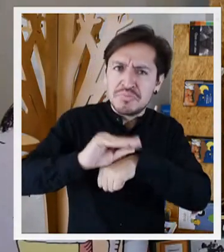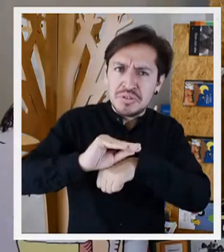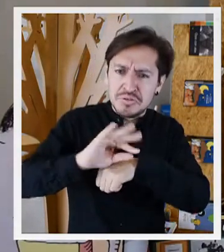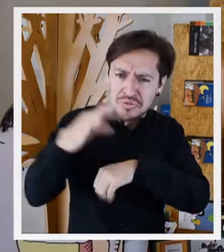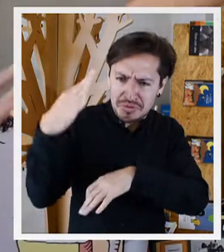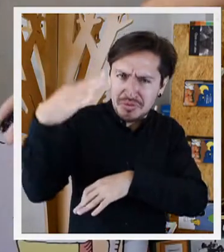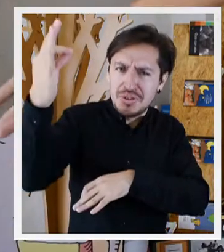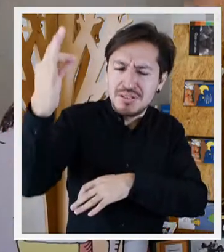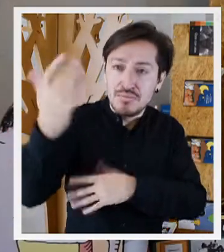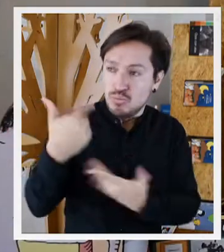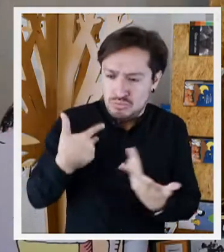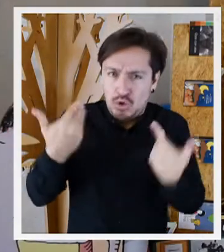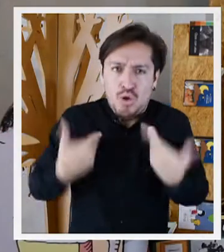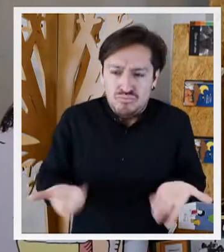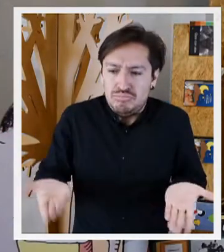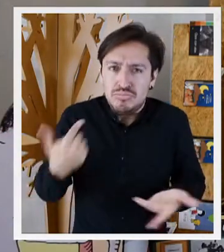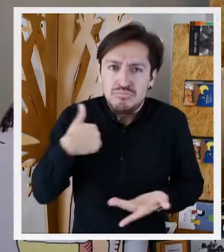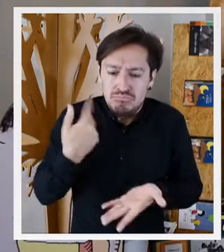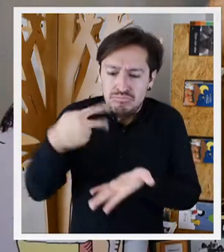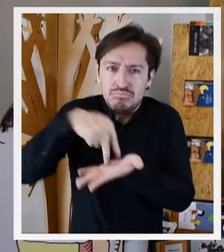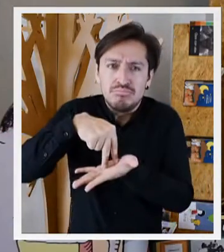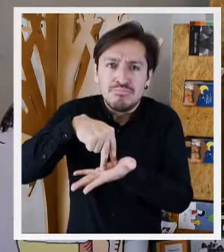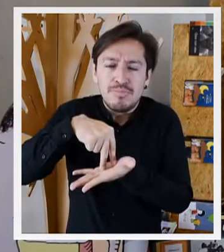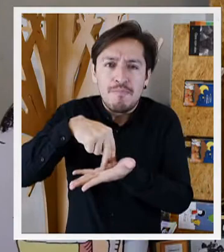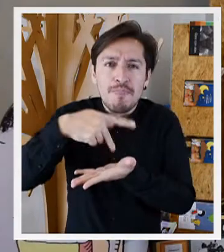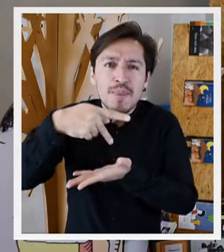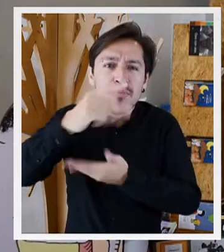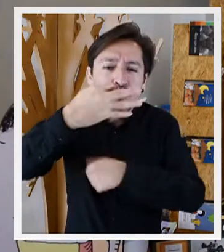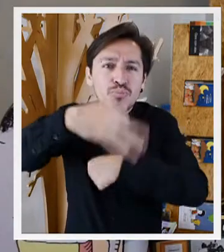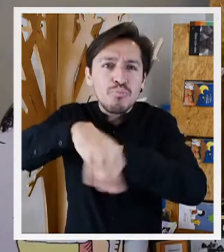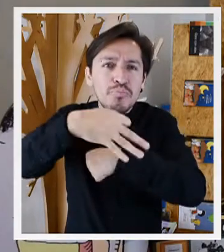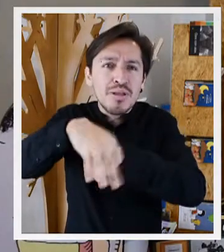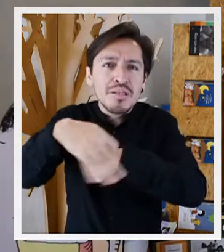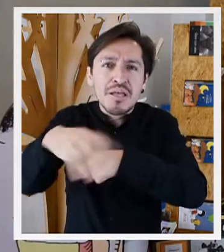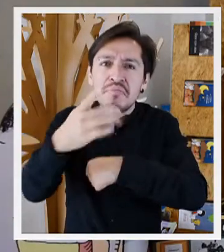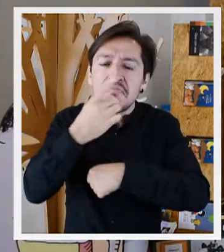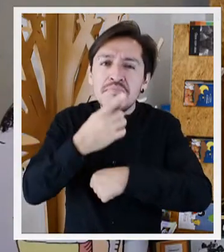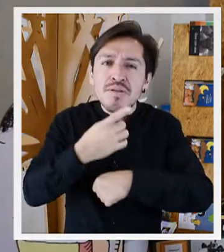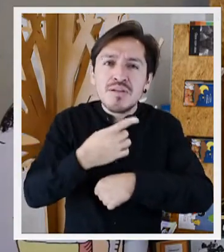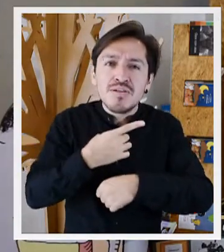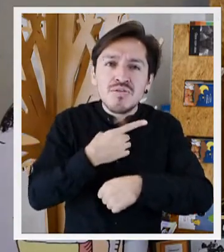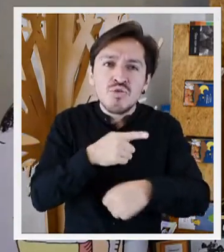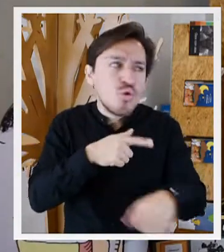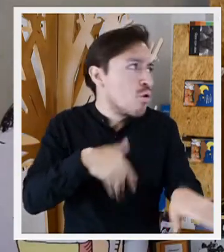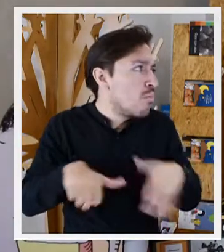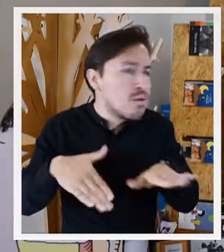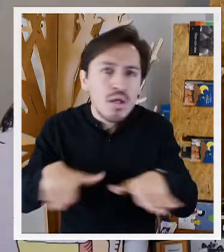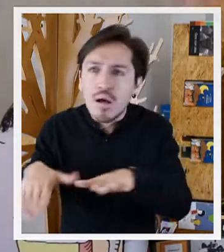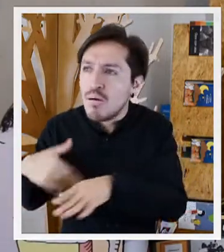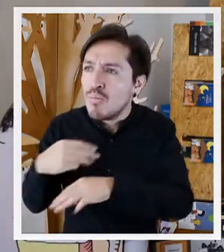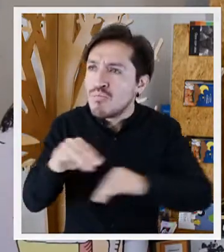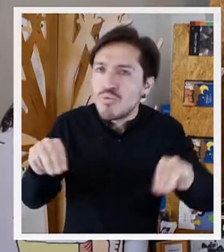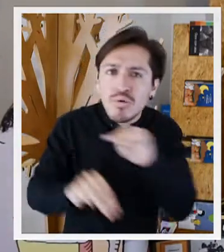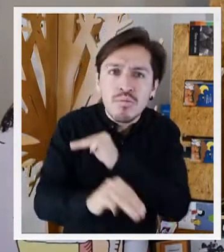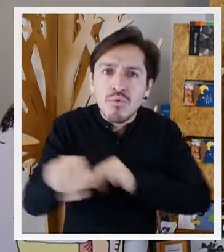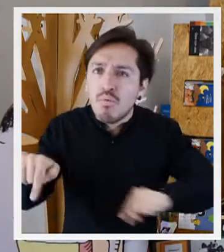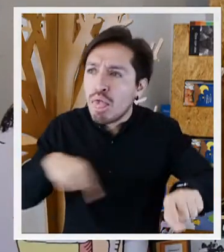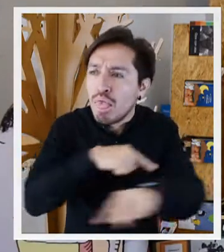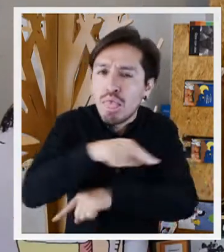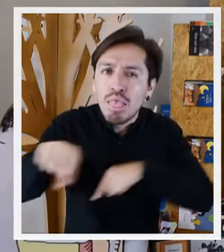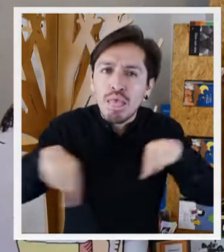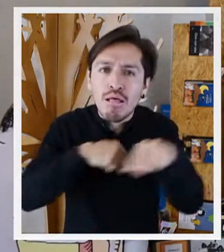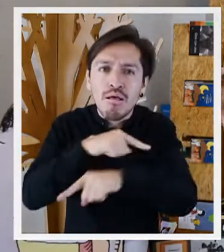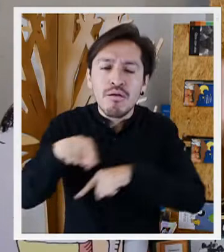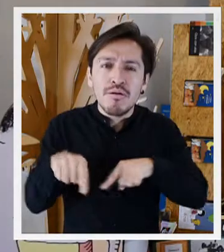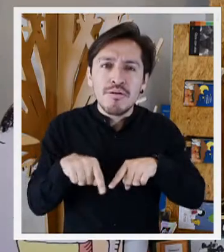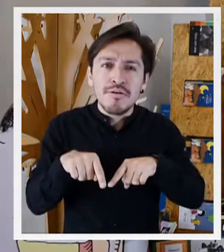Déjate encontrar. Pues aquí estoy. ¿Cómo que...? Pero mientras decía eso, me movía y me removía. Caminaba